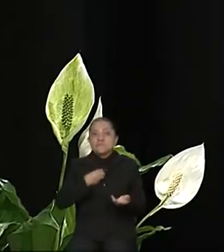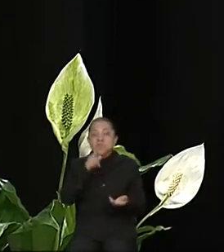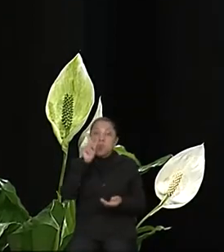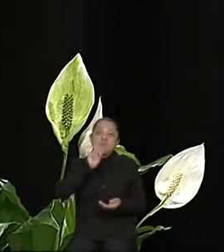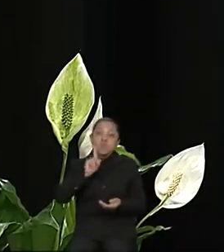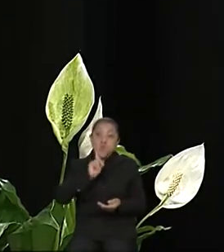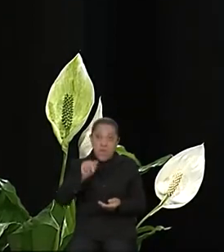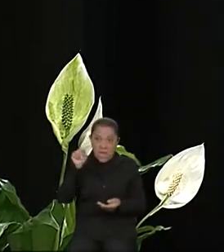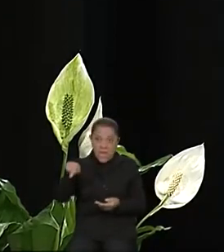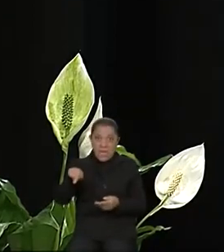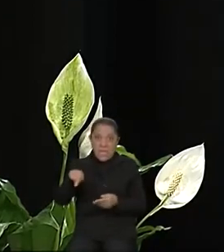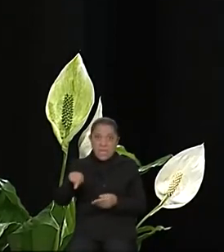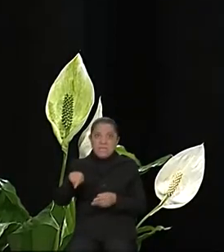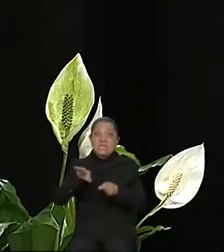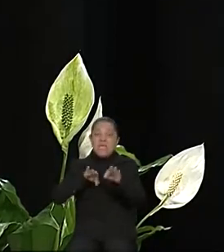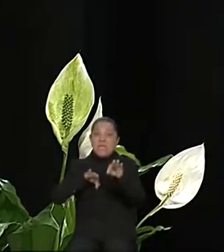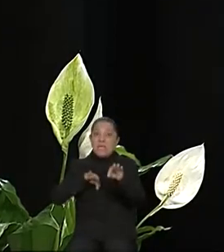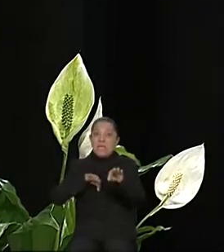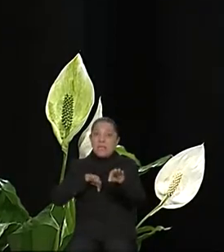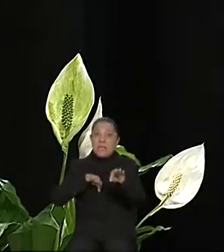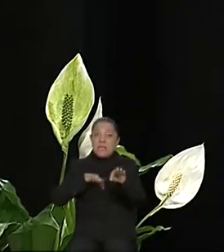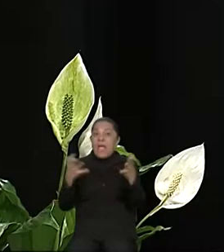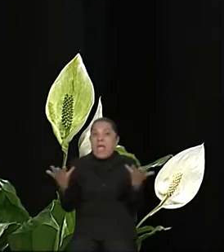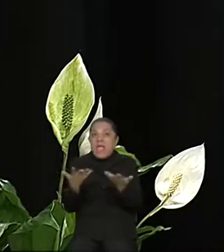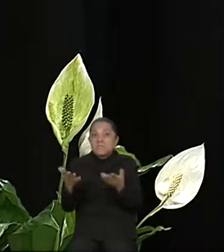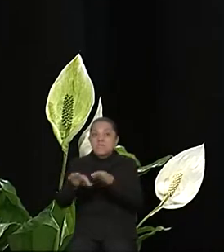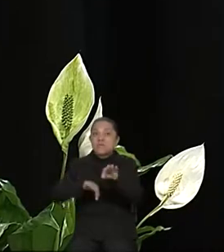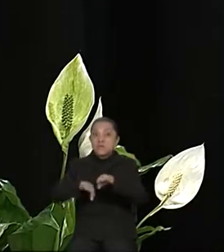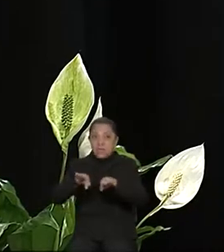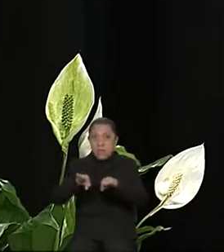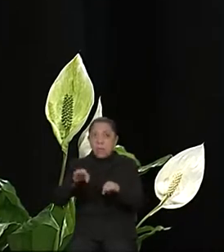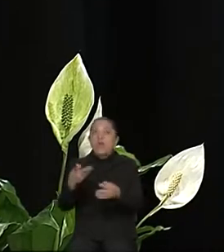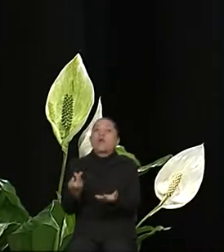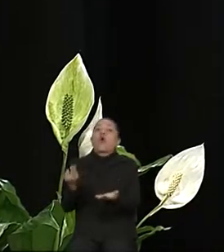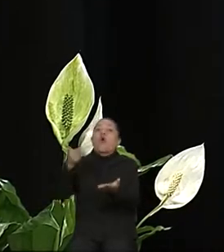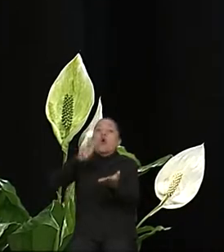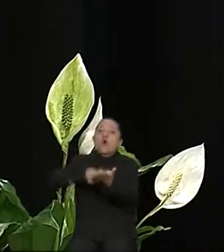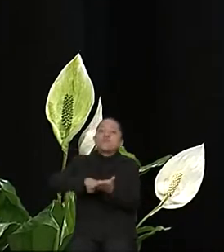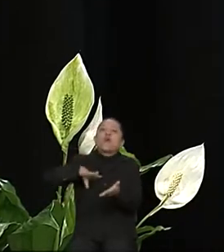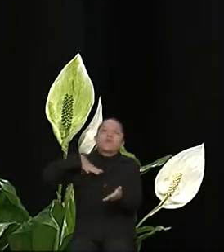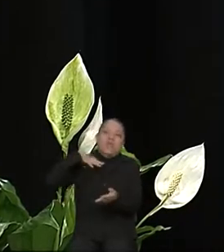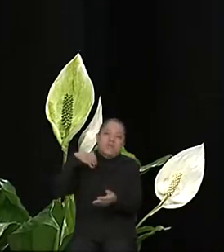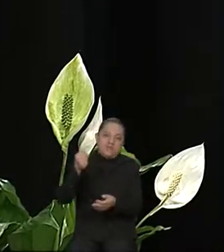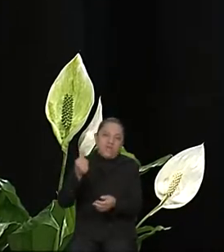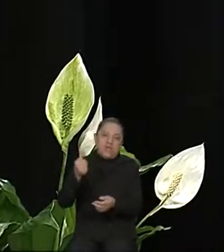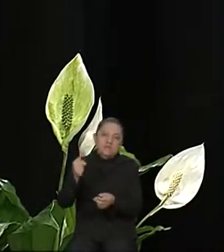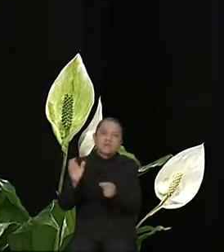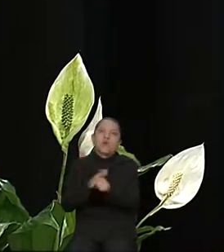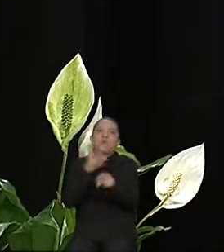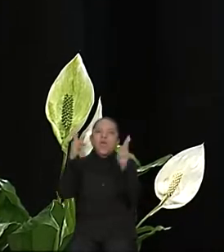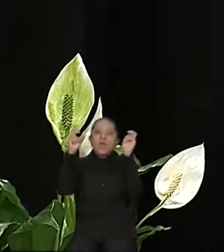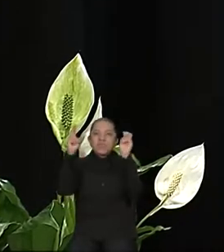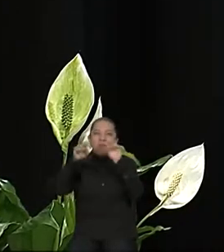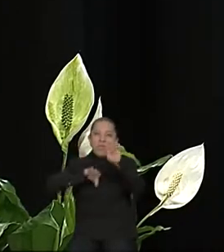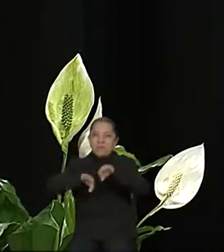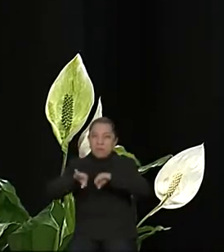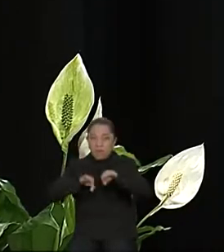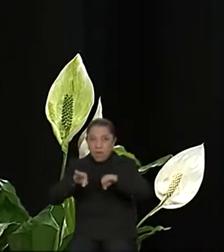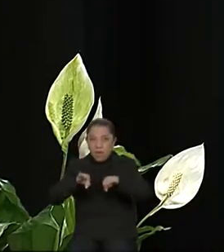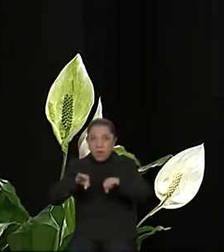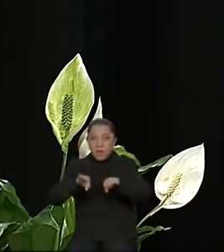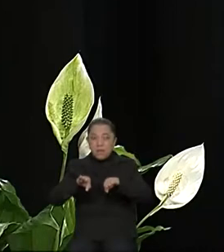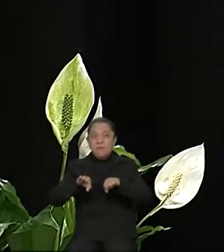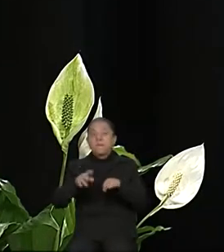realizamos dobles esfuerzos en cuanto a temas laborales y bueno, pues los